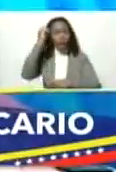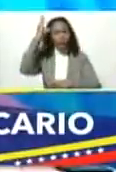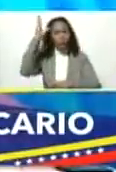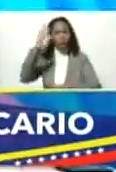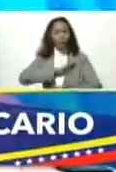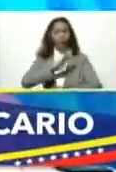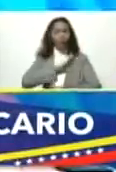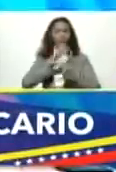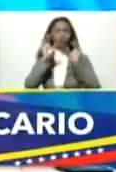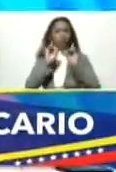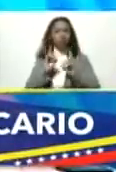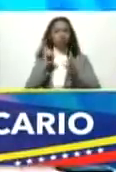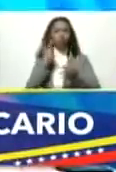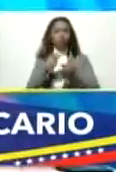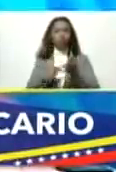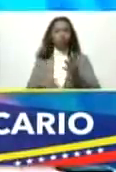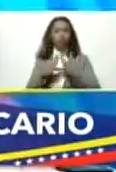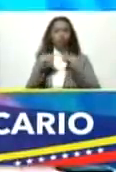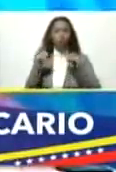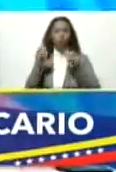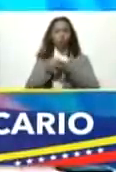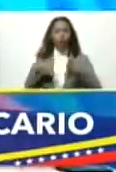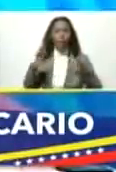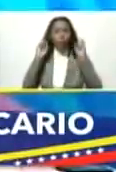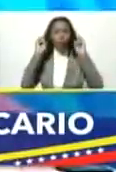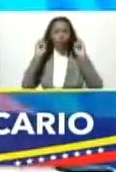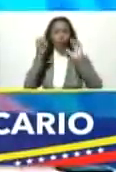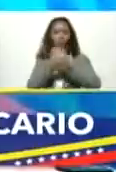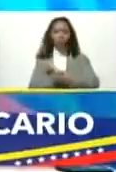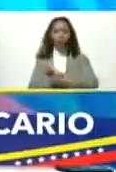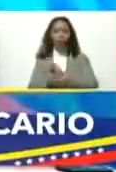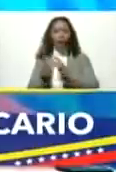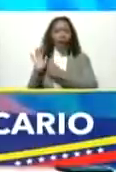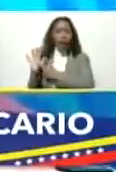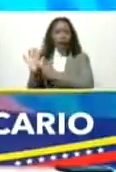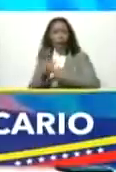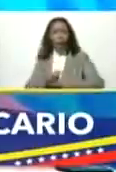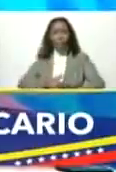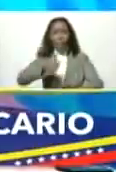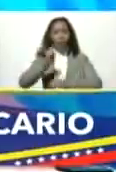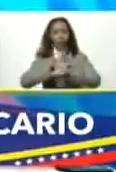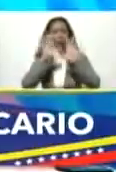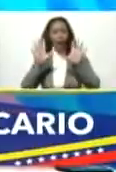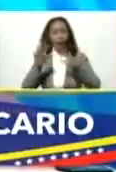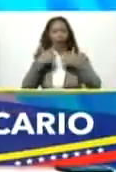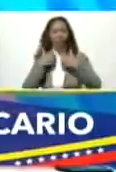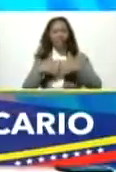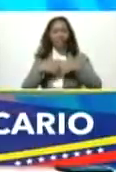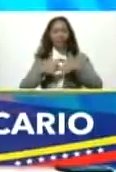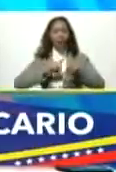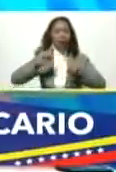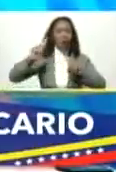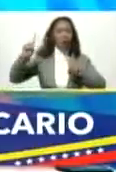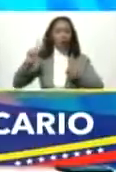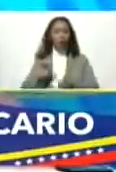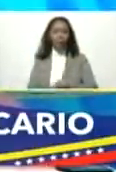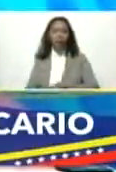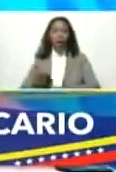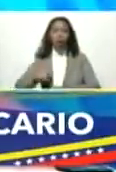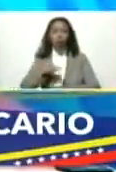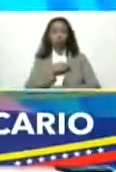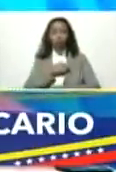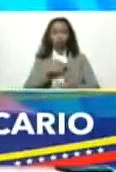propias en todos los campos el ejemplo más claro la industria energética nosotros